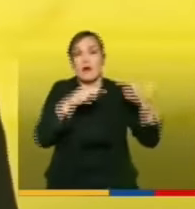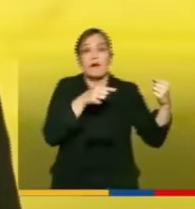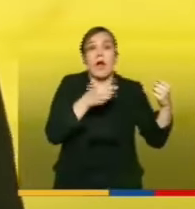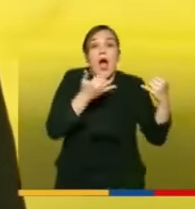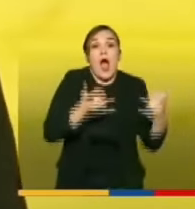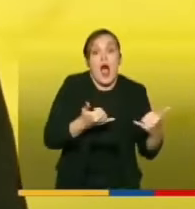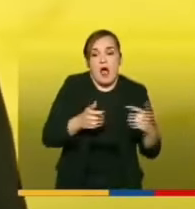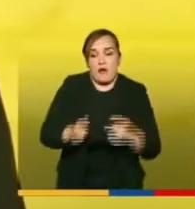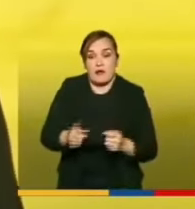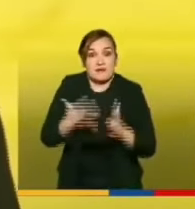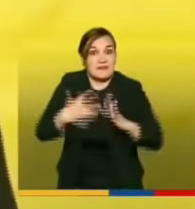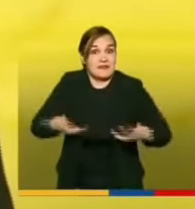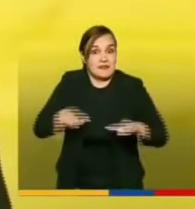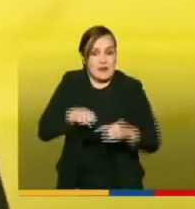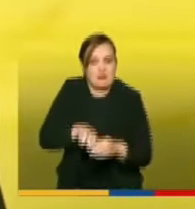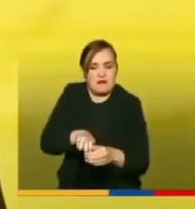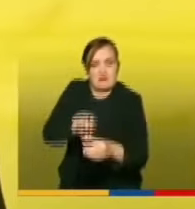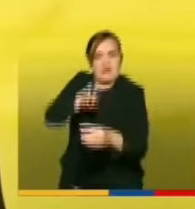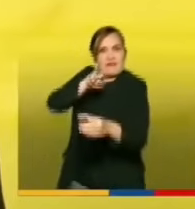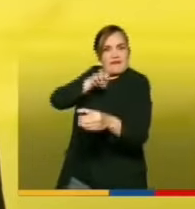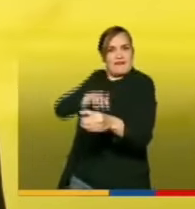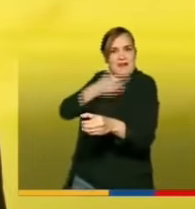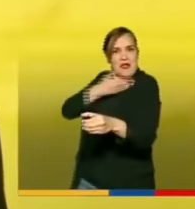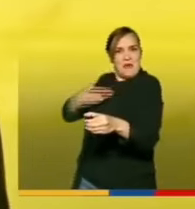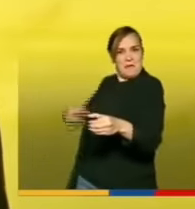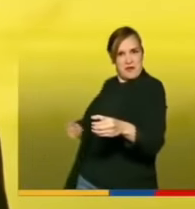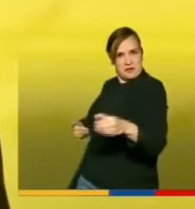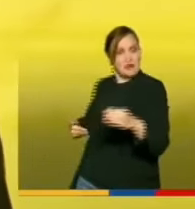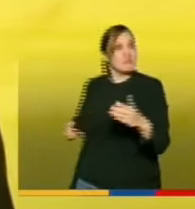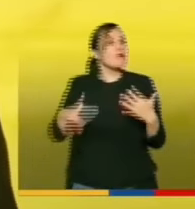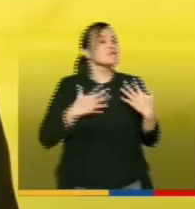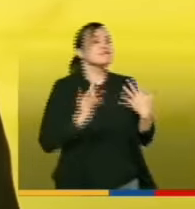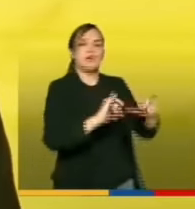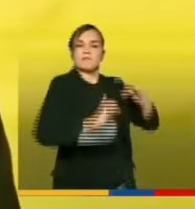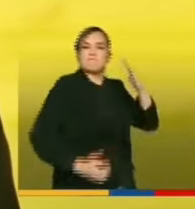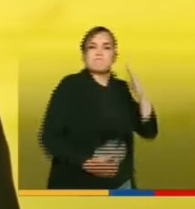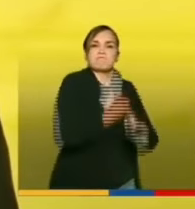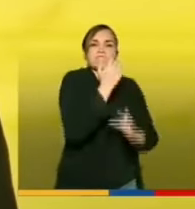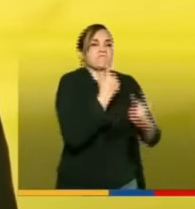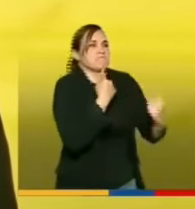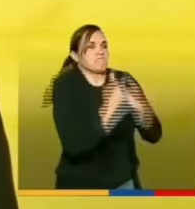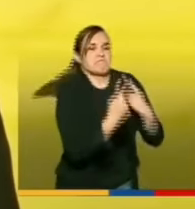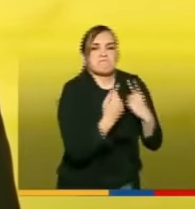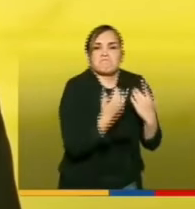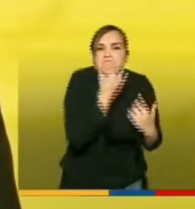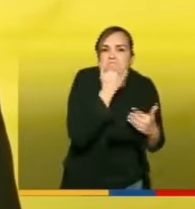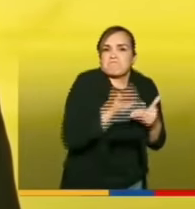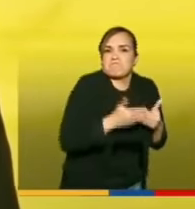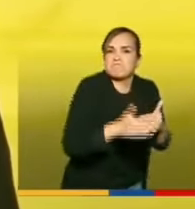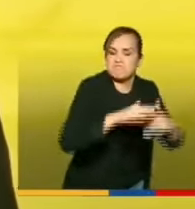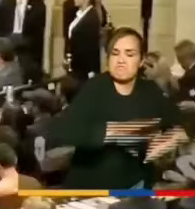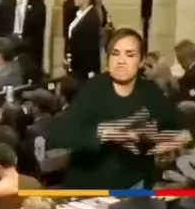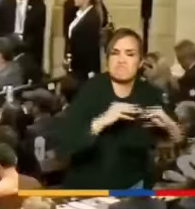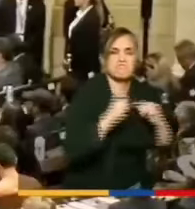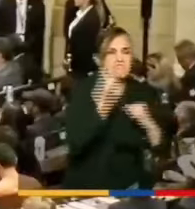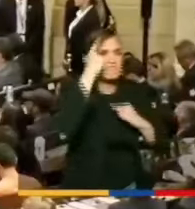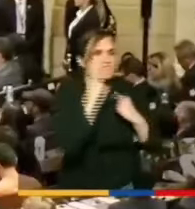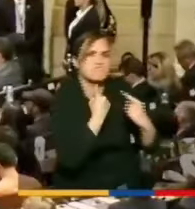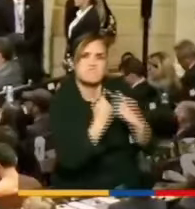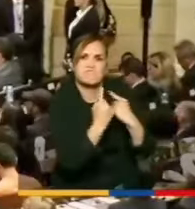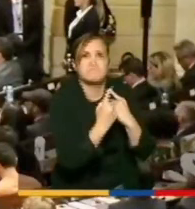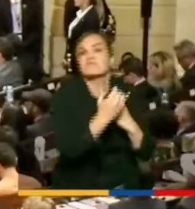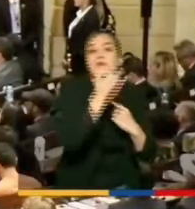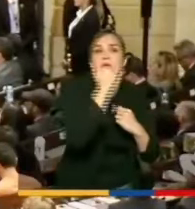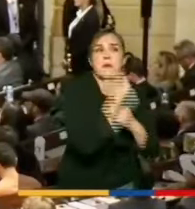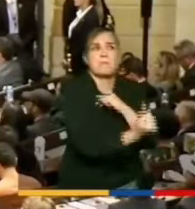llanura estaremos de otra manera asumiendo este reto de